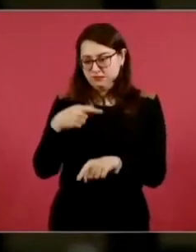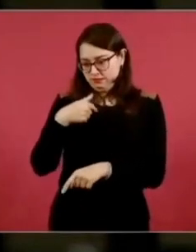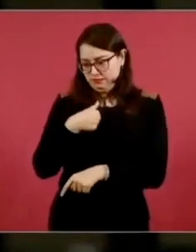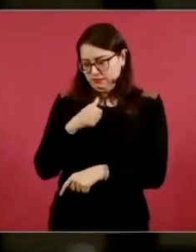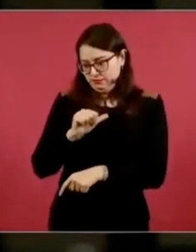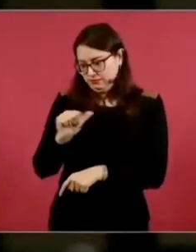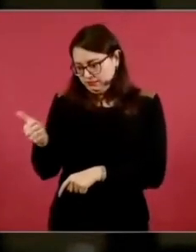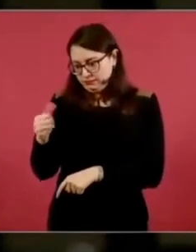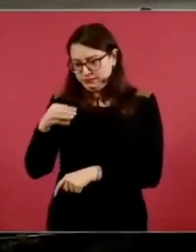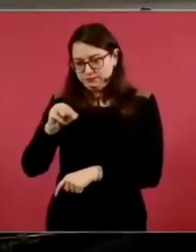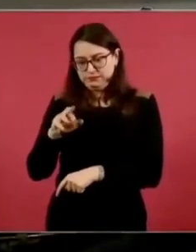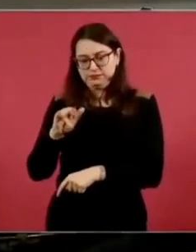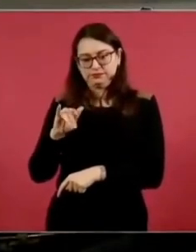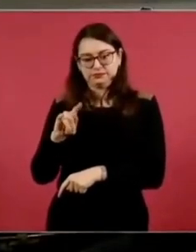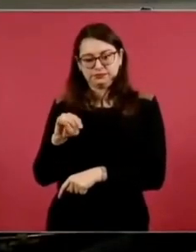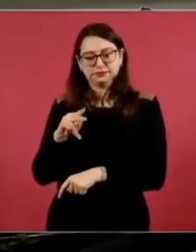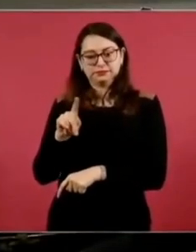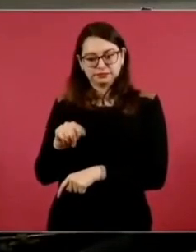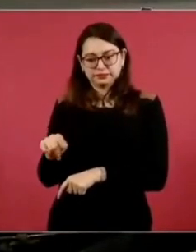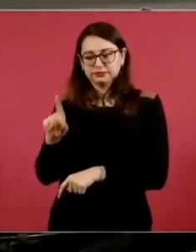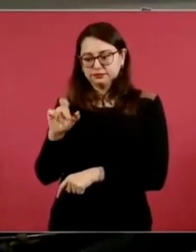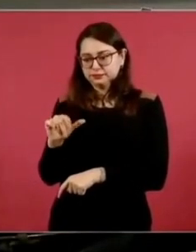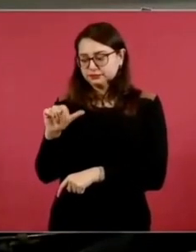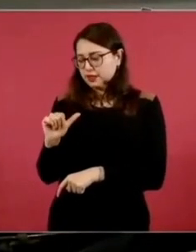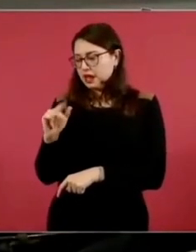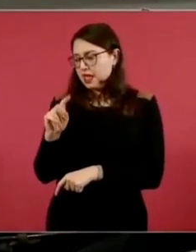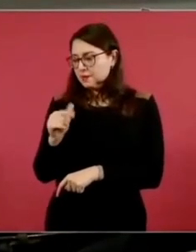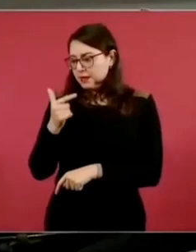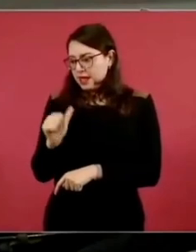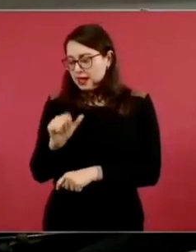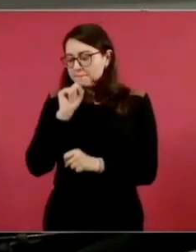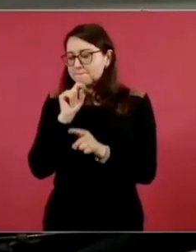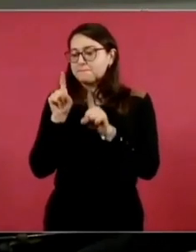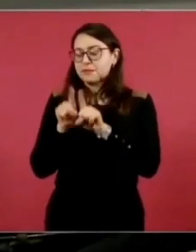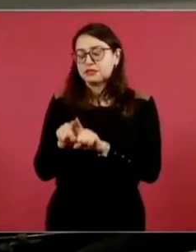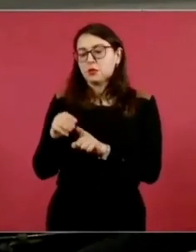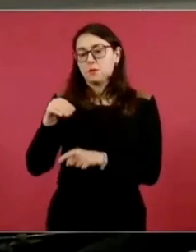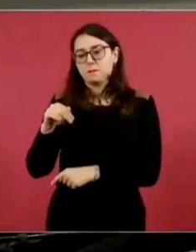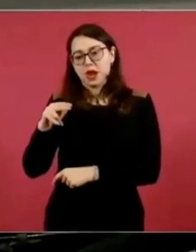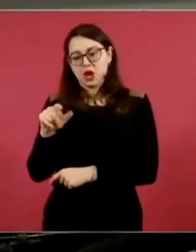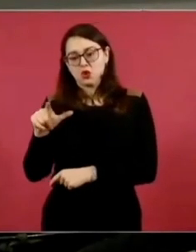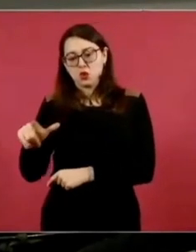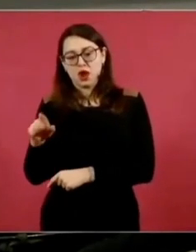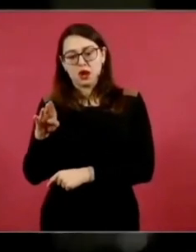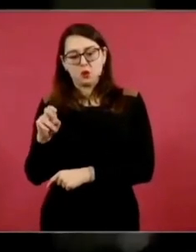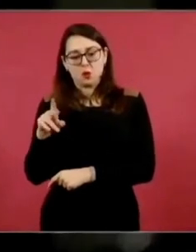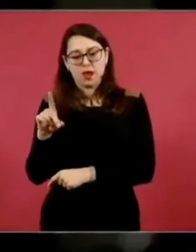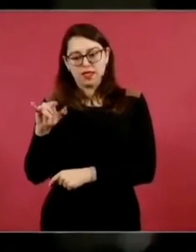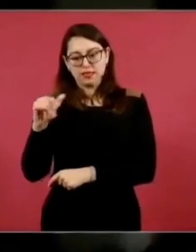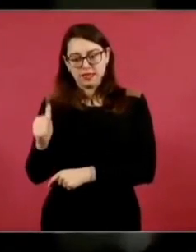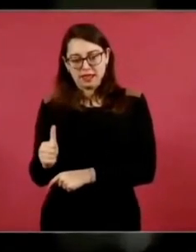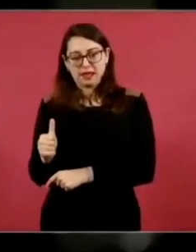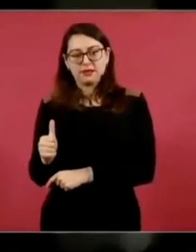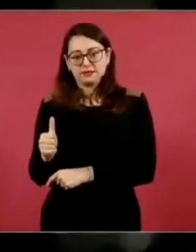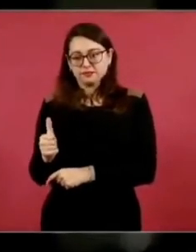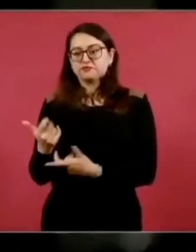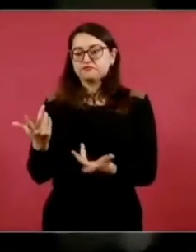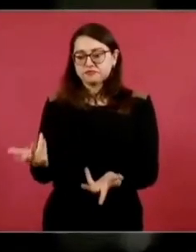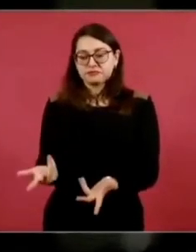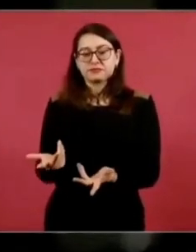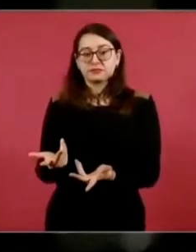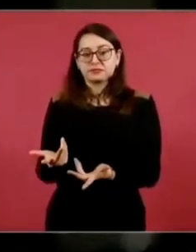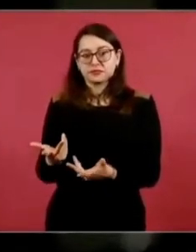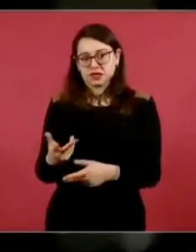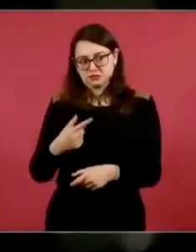Paco Martínez de la Vega. Don Paco Martínez de Fue mi jurado también junto con don Manuel Buendía. 78. El Premio Nacional en